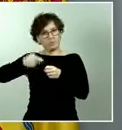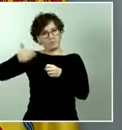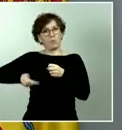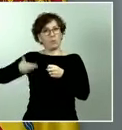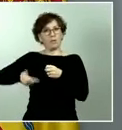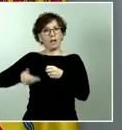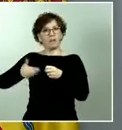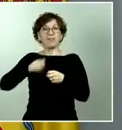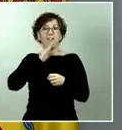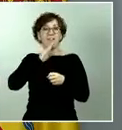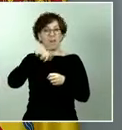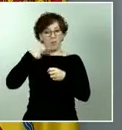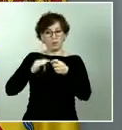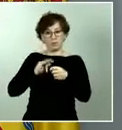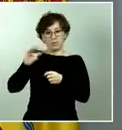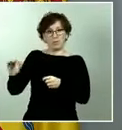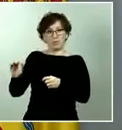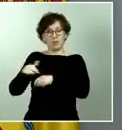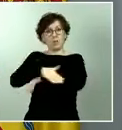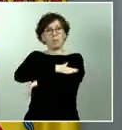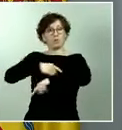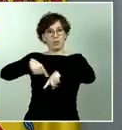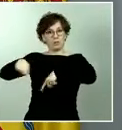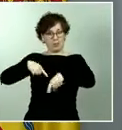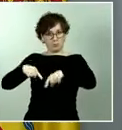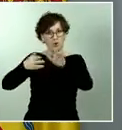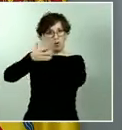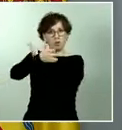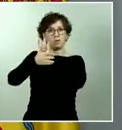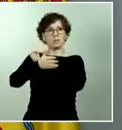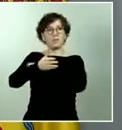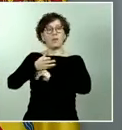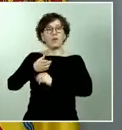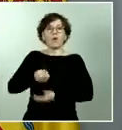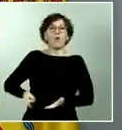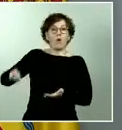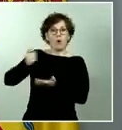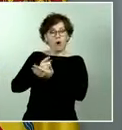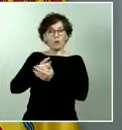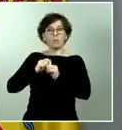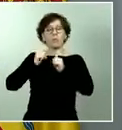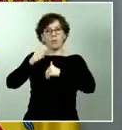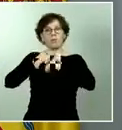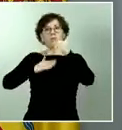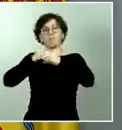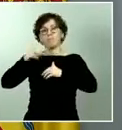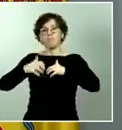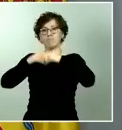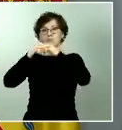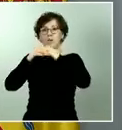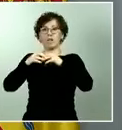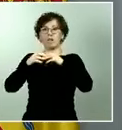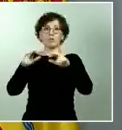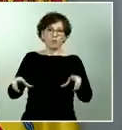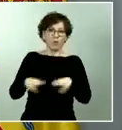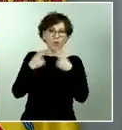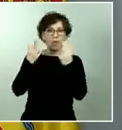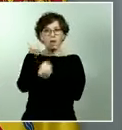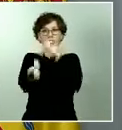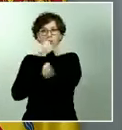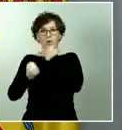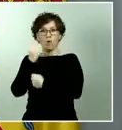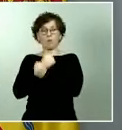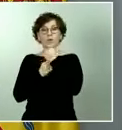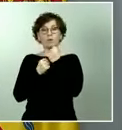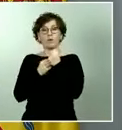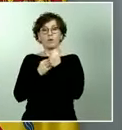necesaria reconstrucción económica y social y de aquellas cuestiones que hoy ha planteado el presidente del Gobierno, sea una realidad.